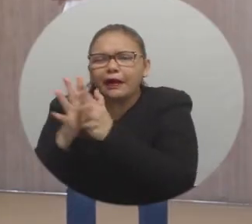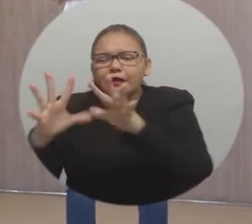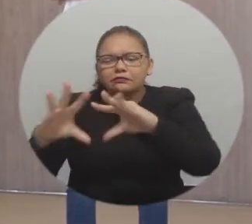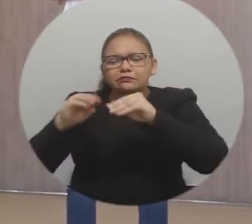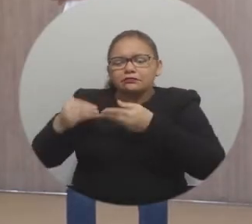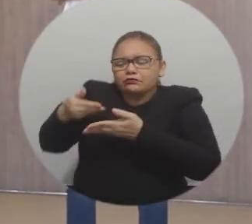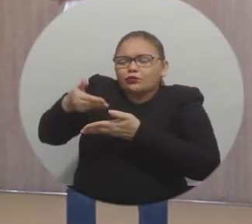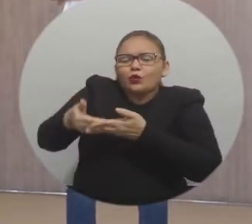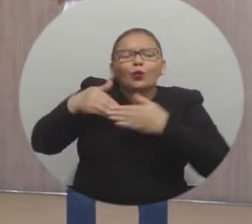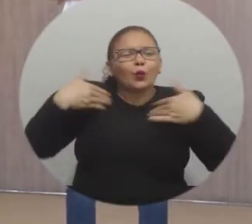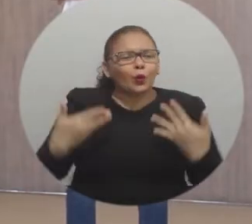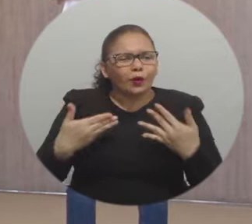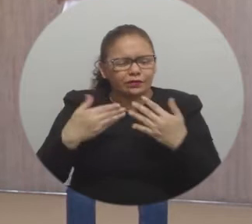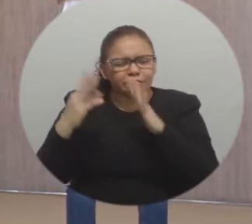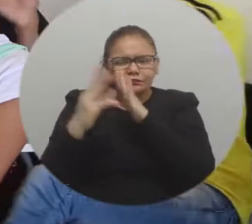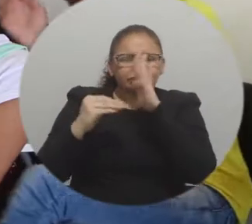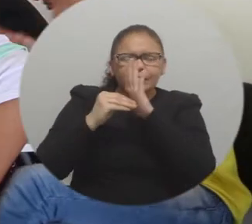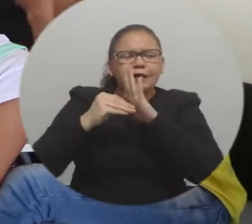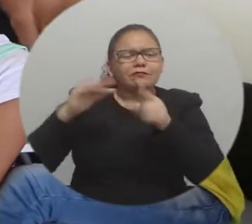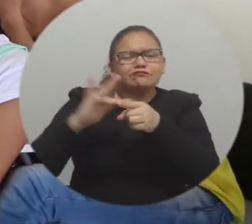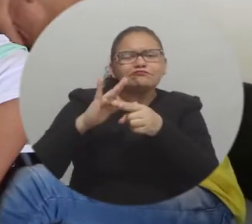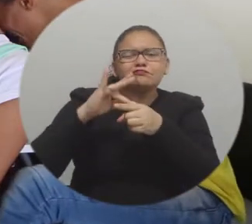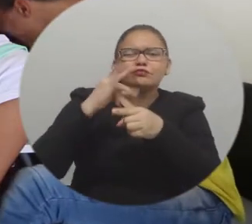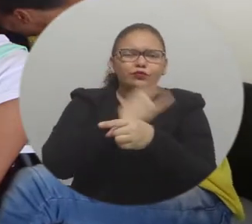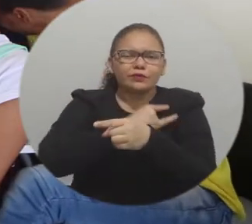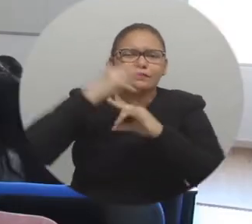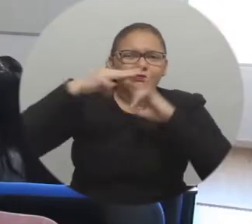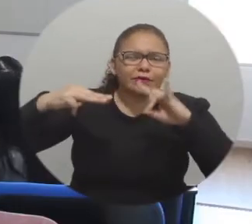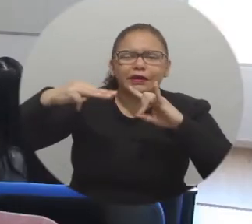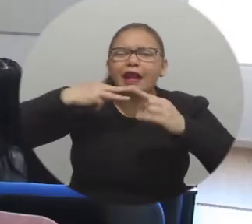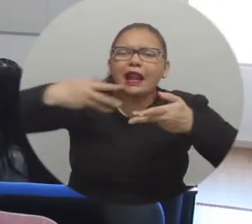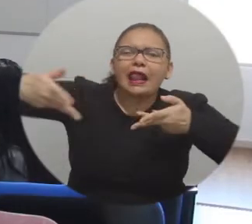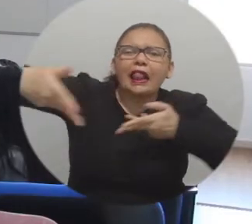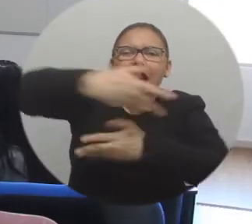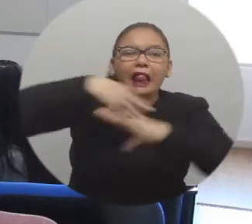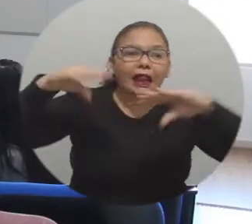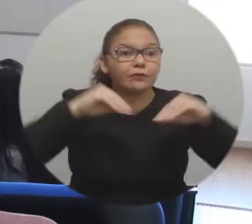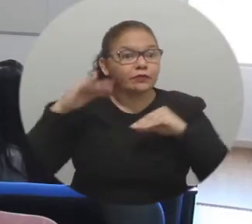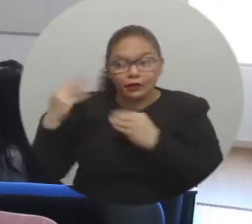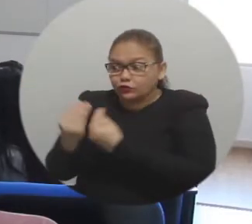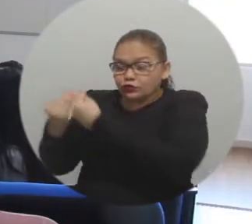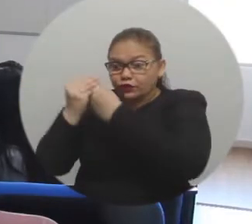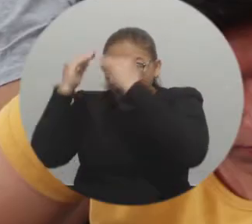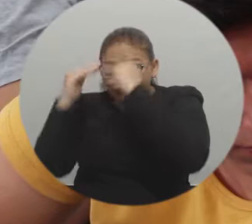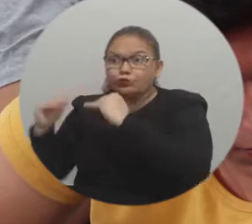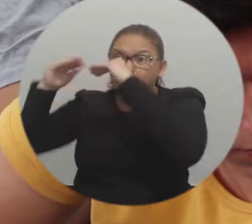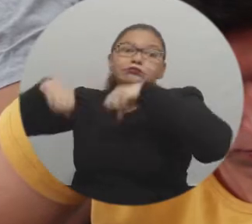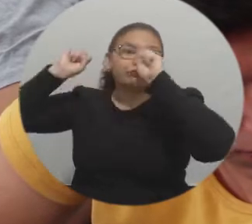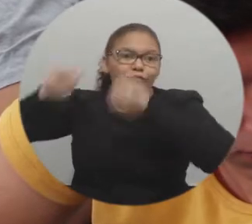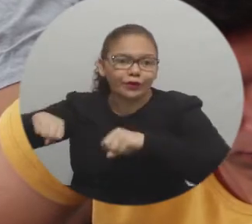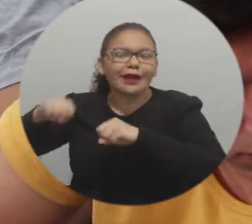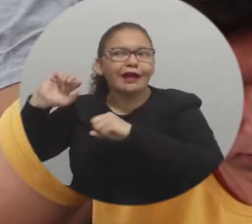implementar la política de plurilingüismo en la Universidad de Magdalena. Esto teniendo en cuenta que ya se aprobó en el Consejo Superior dicha